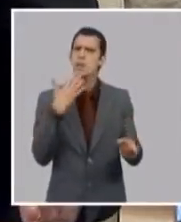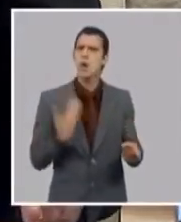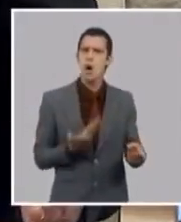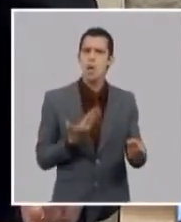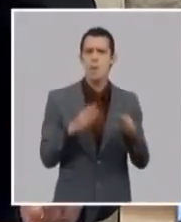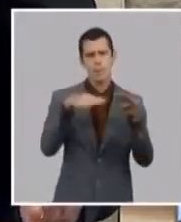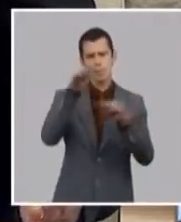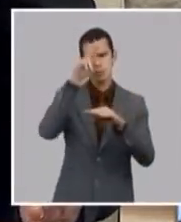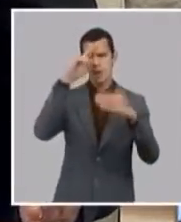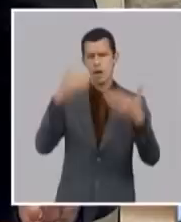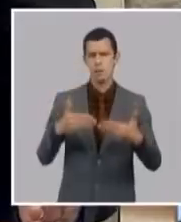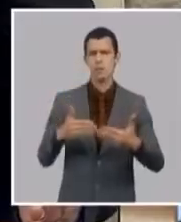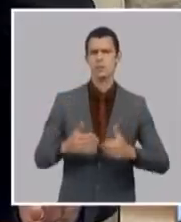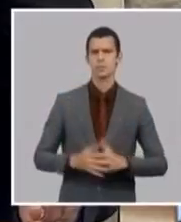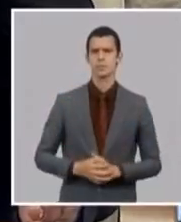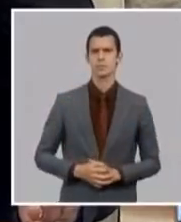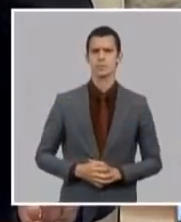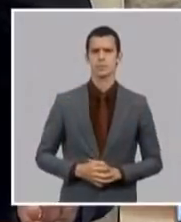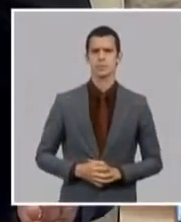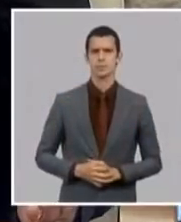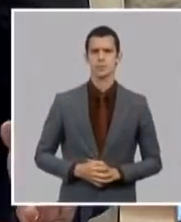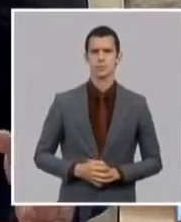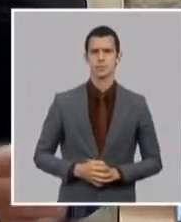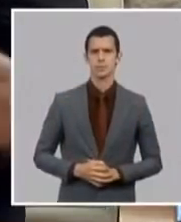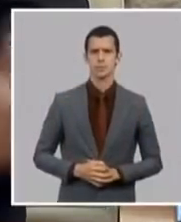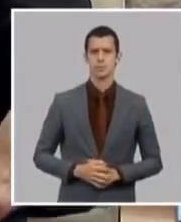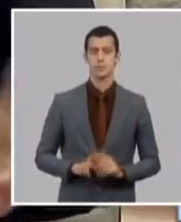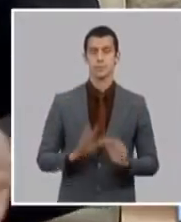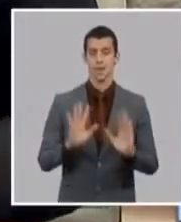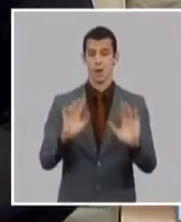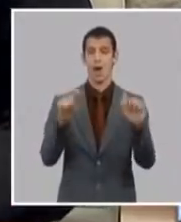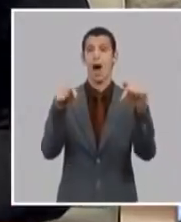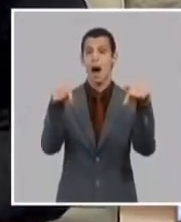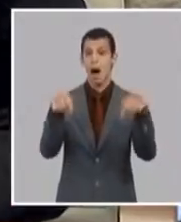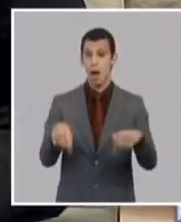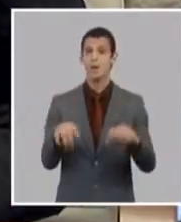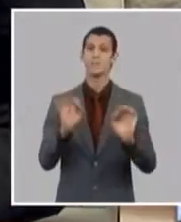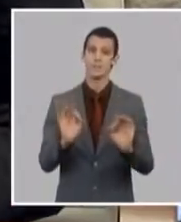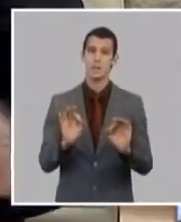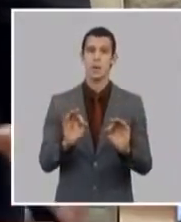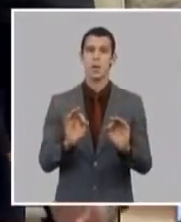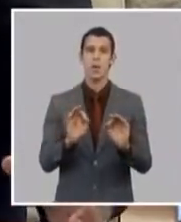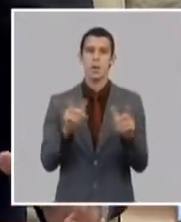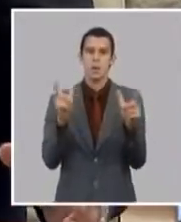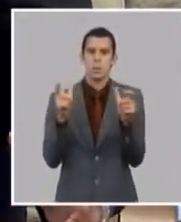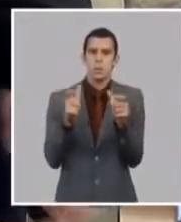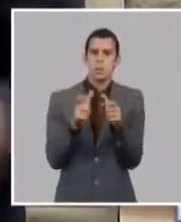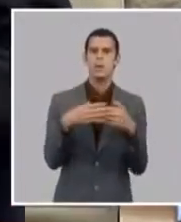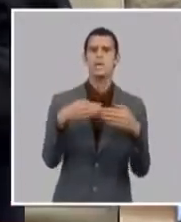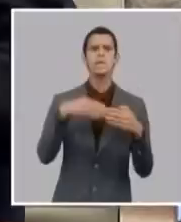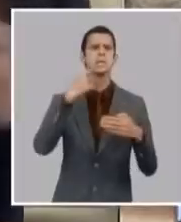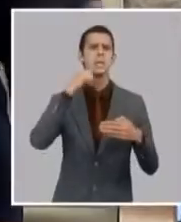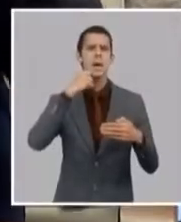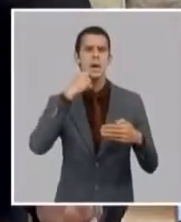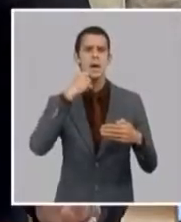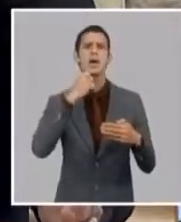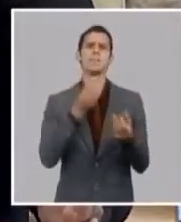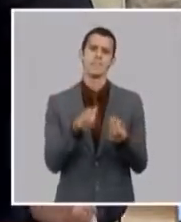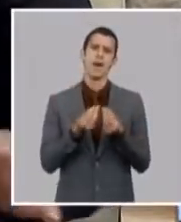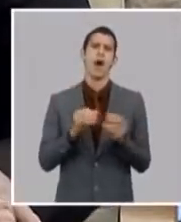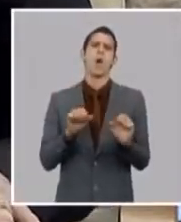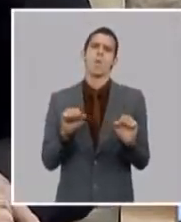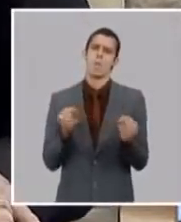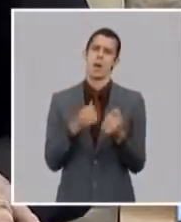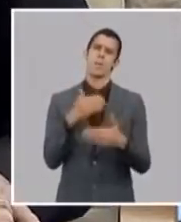actual de abastecimiento por la escasez de divisas y demás ha hecho de que ha habido una falta